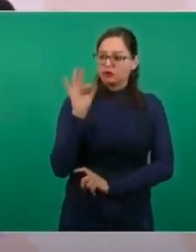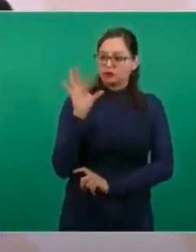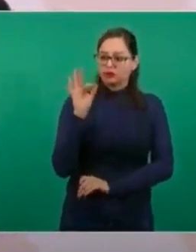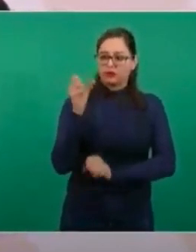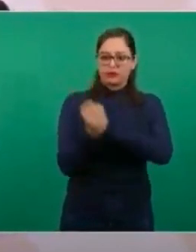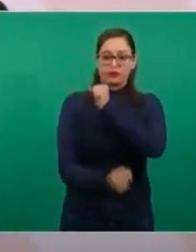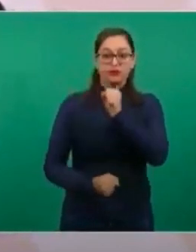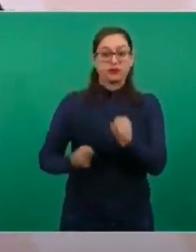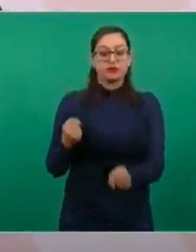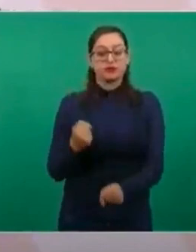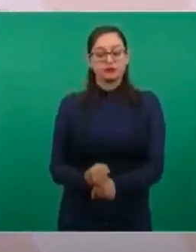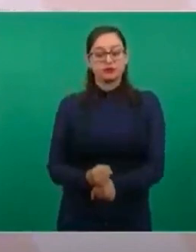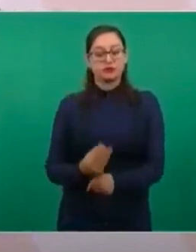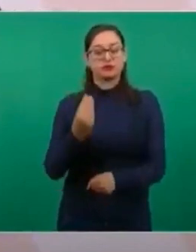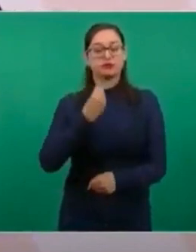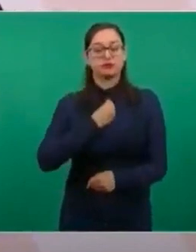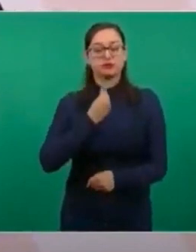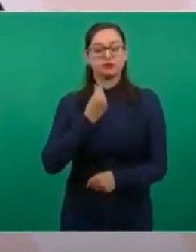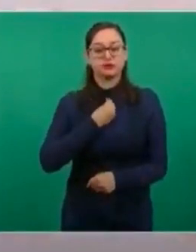Se mantuvo.